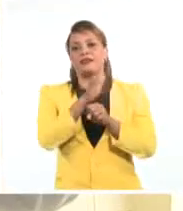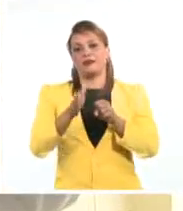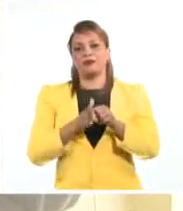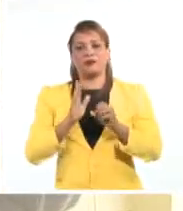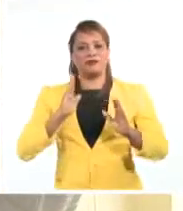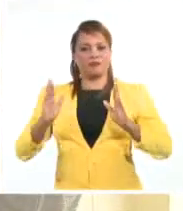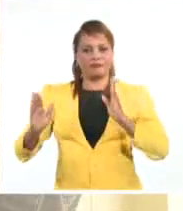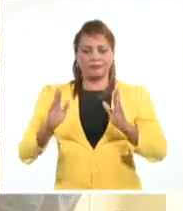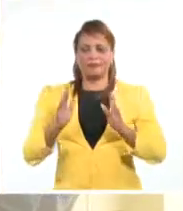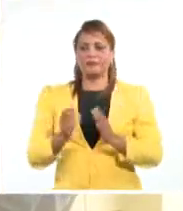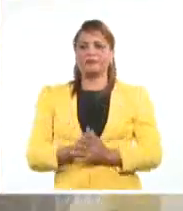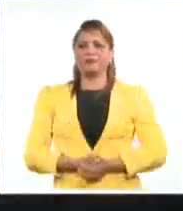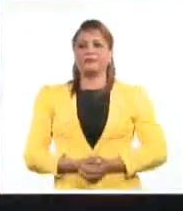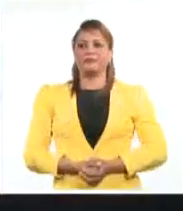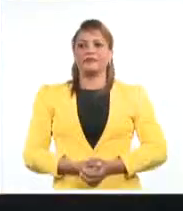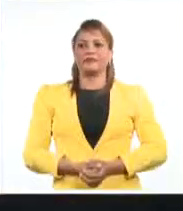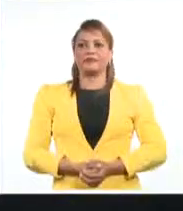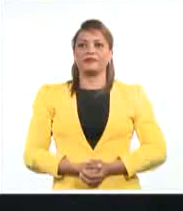-19.